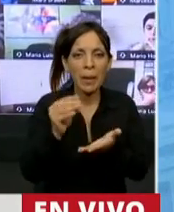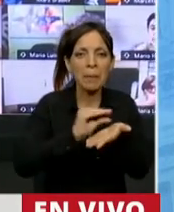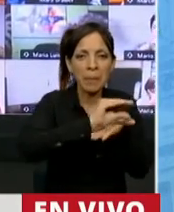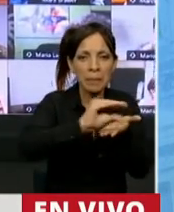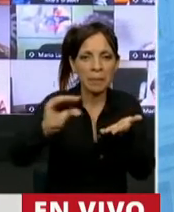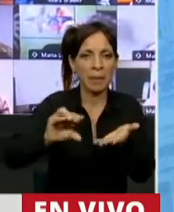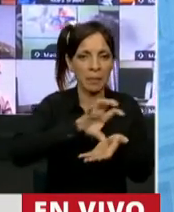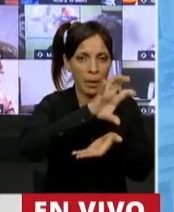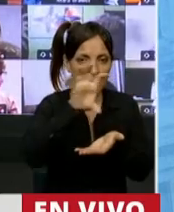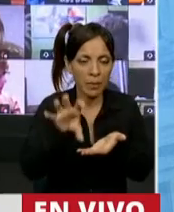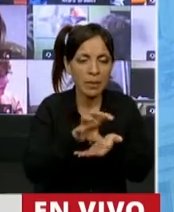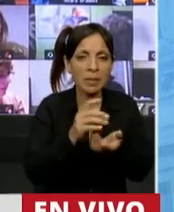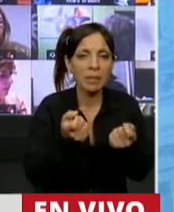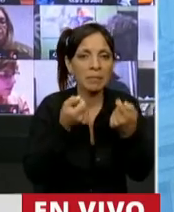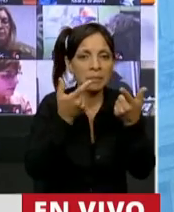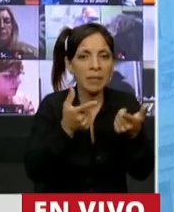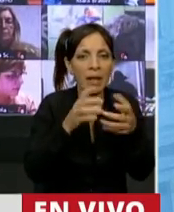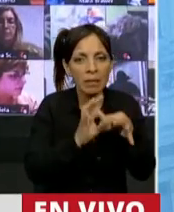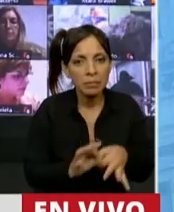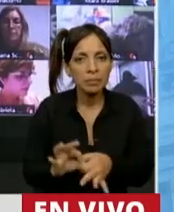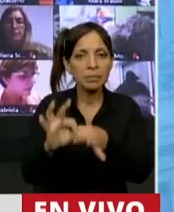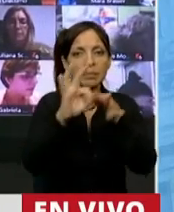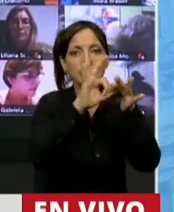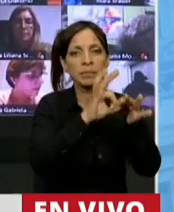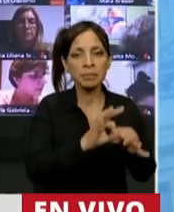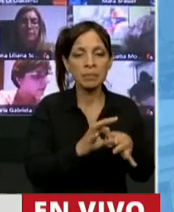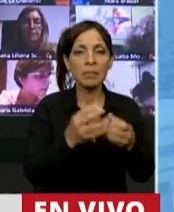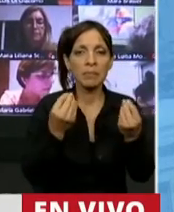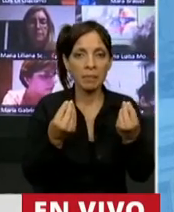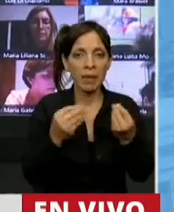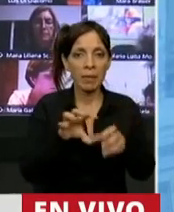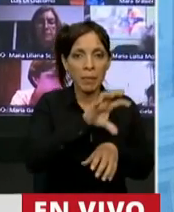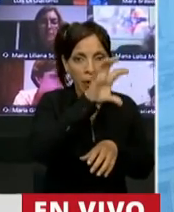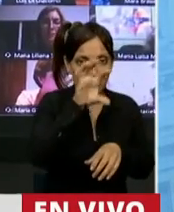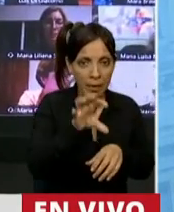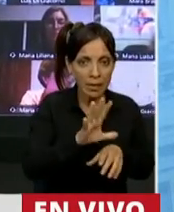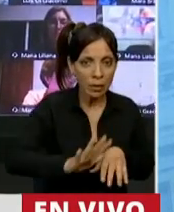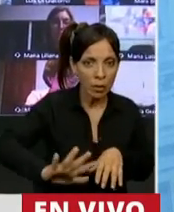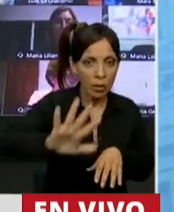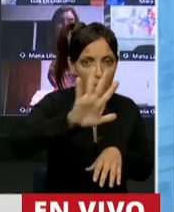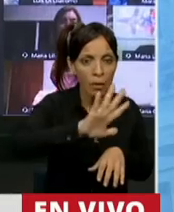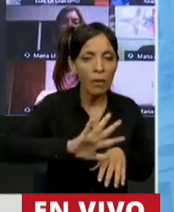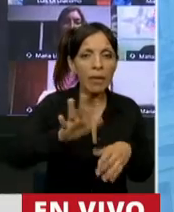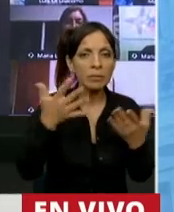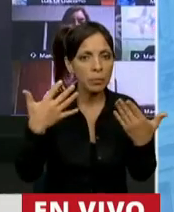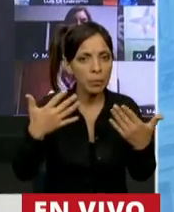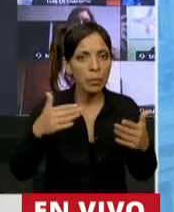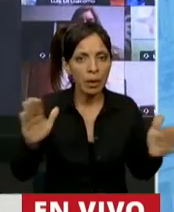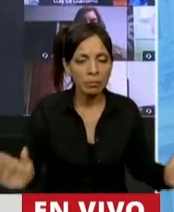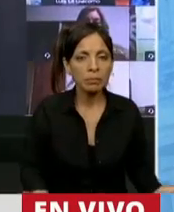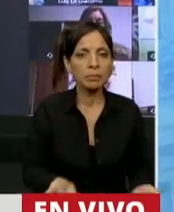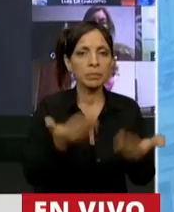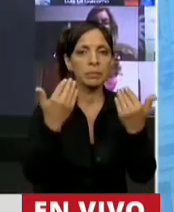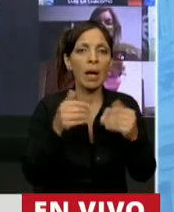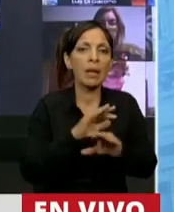que nos permitan empezar a generar un federalismo que todas las provincias de nuestro país se puedan poner de pie, puedan salir de la